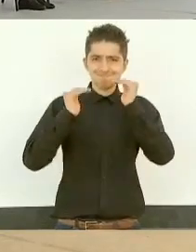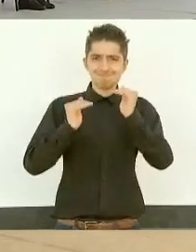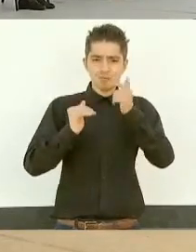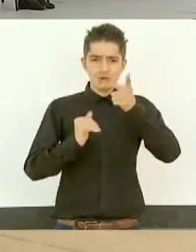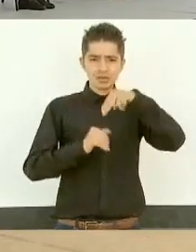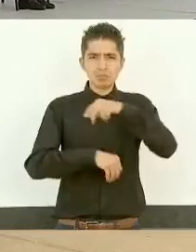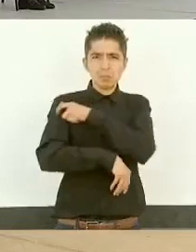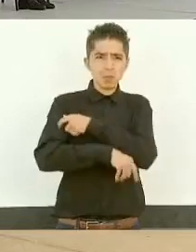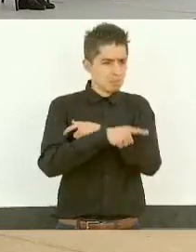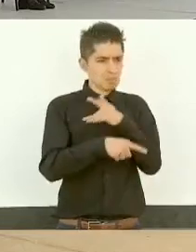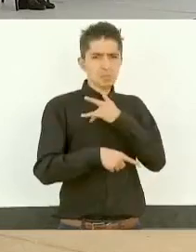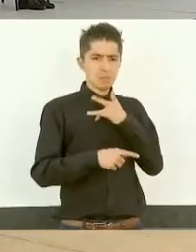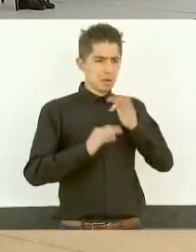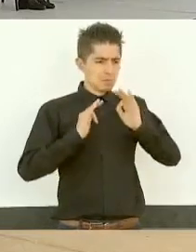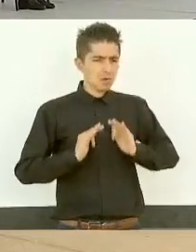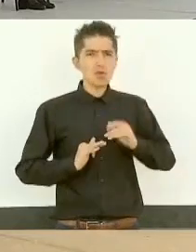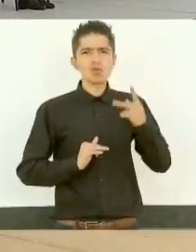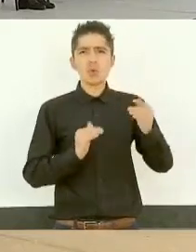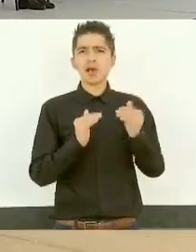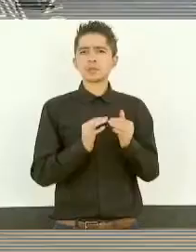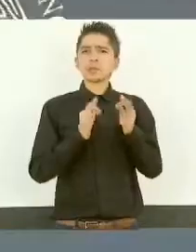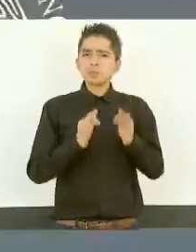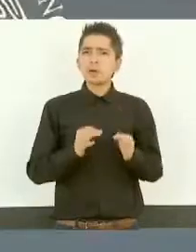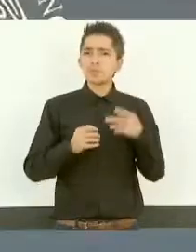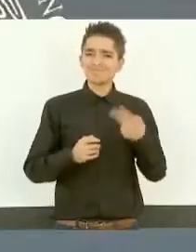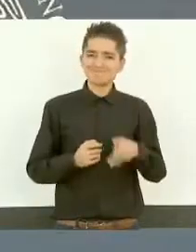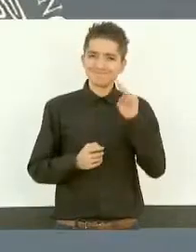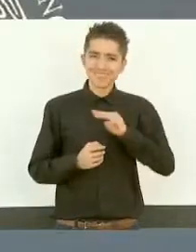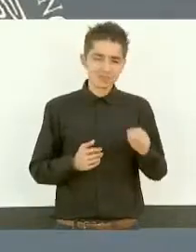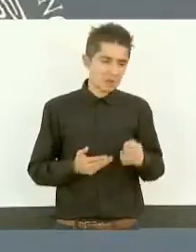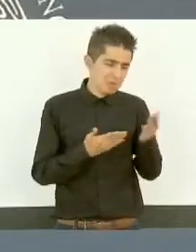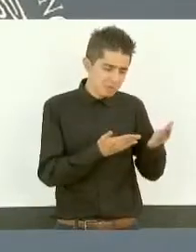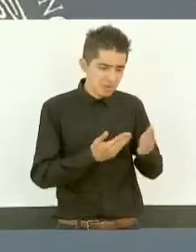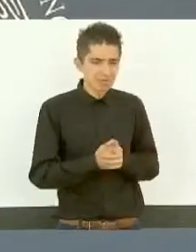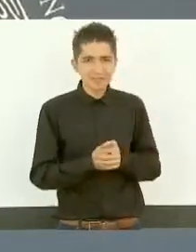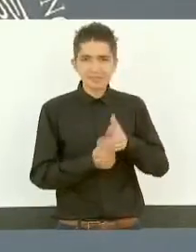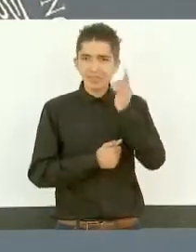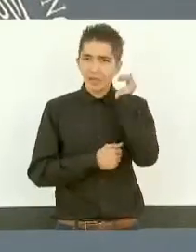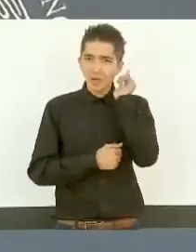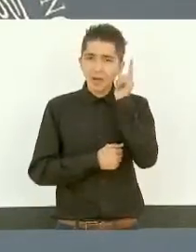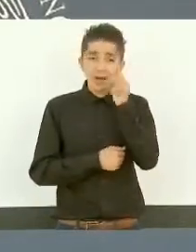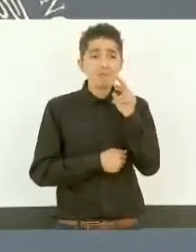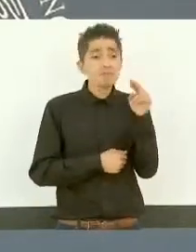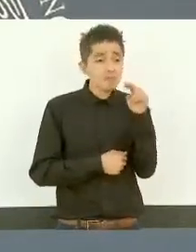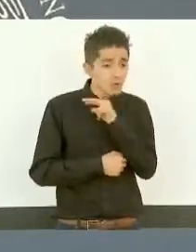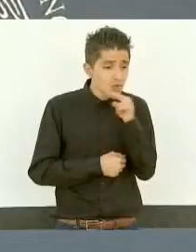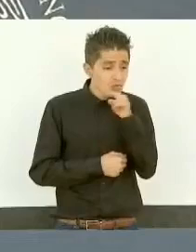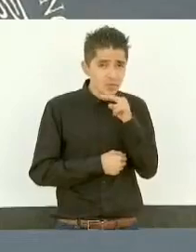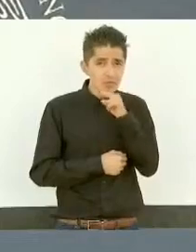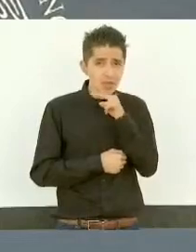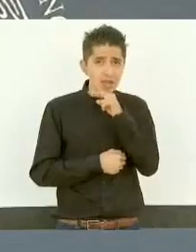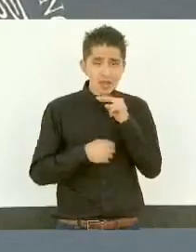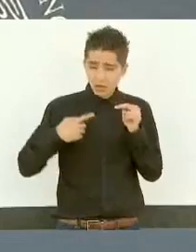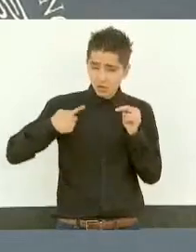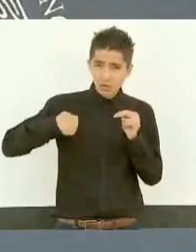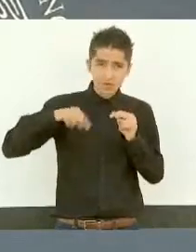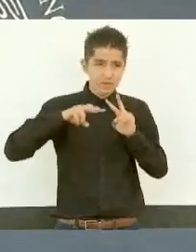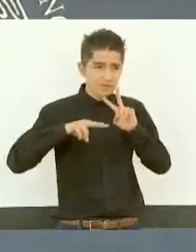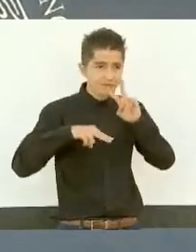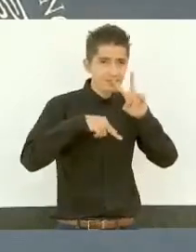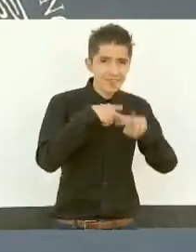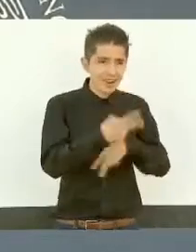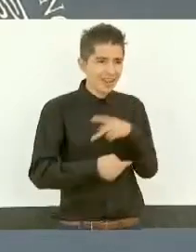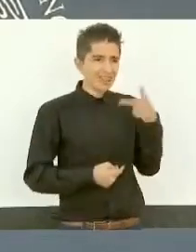siéntase a gusto, siéntase en su casa, espero que pronto vayamos a su tierra,